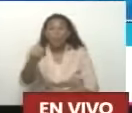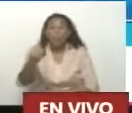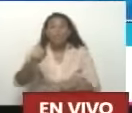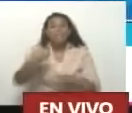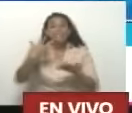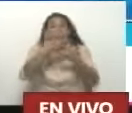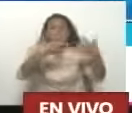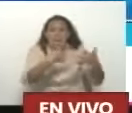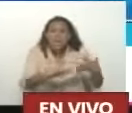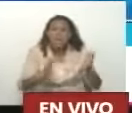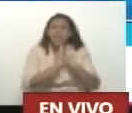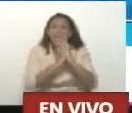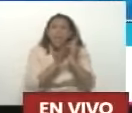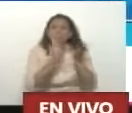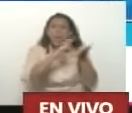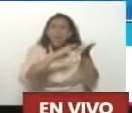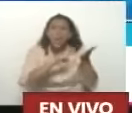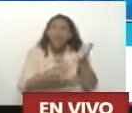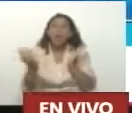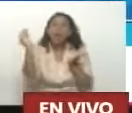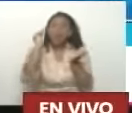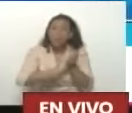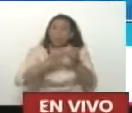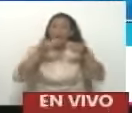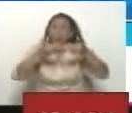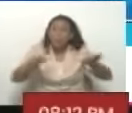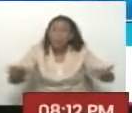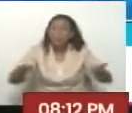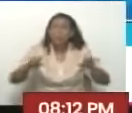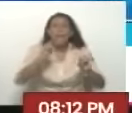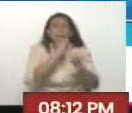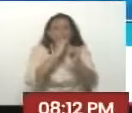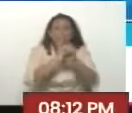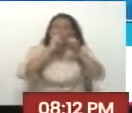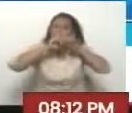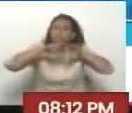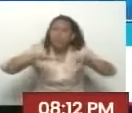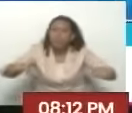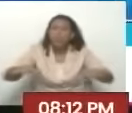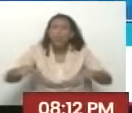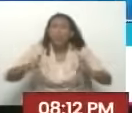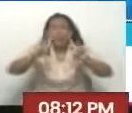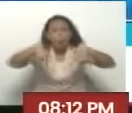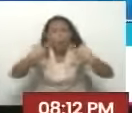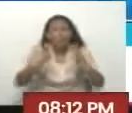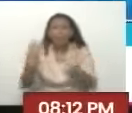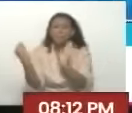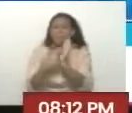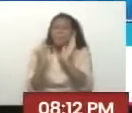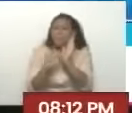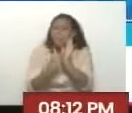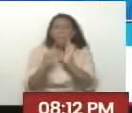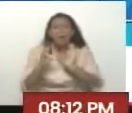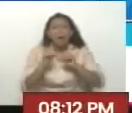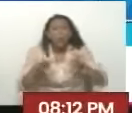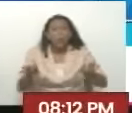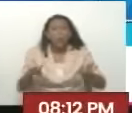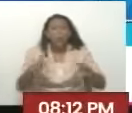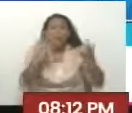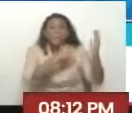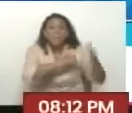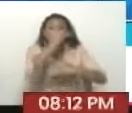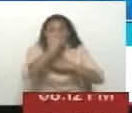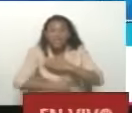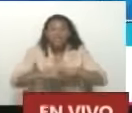este libro Que vamos a volver A sacar ahora En las redes sociales Que vamos a volver A editar Y en las definiciones Del proyecto